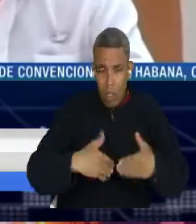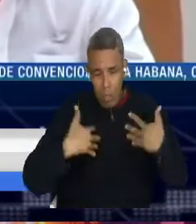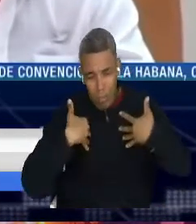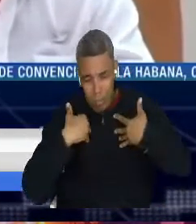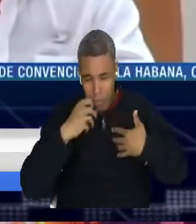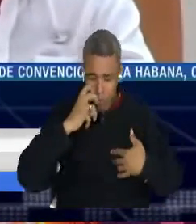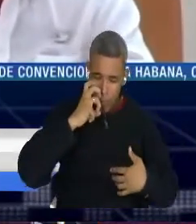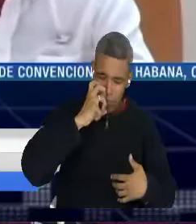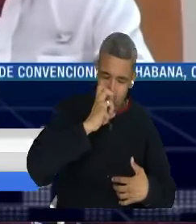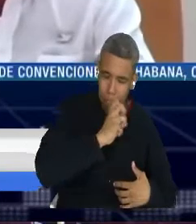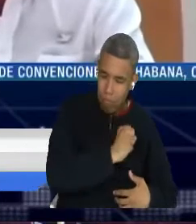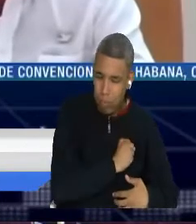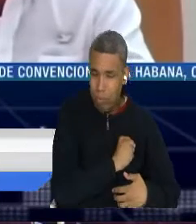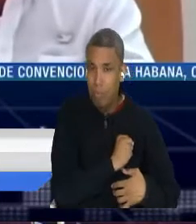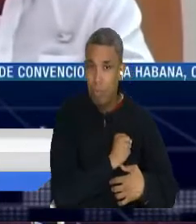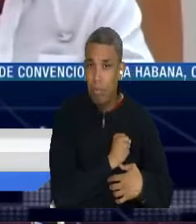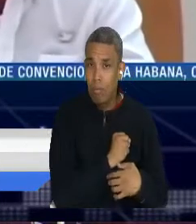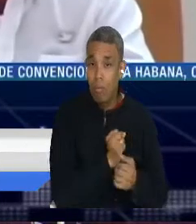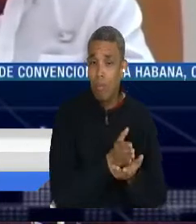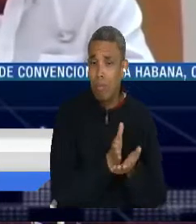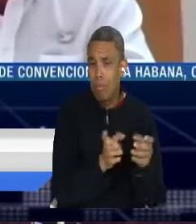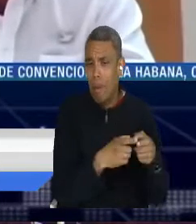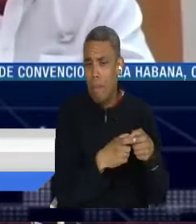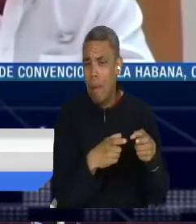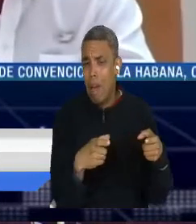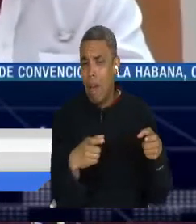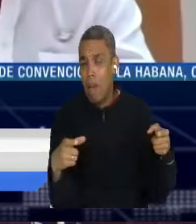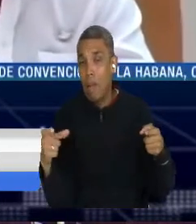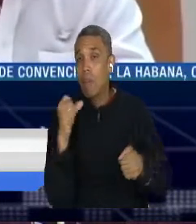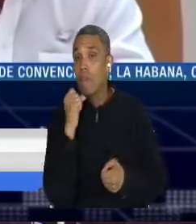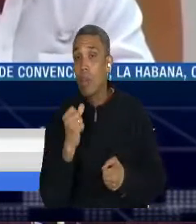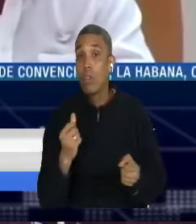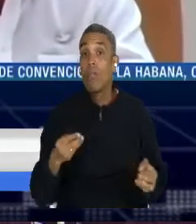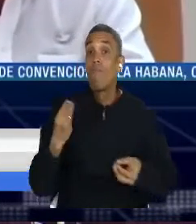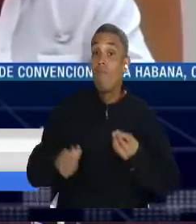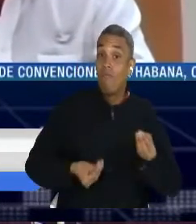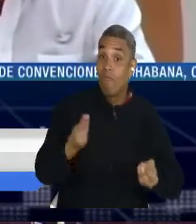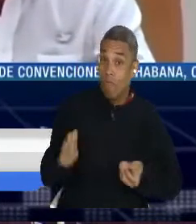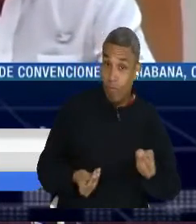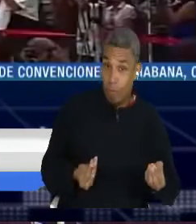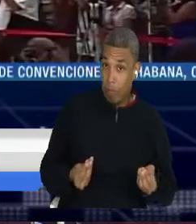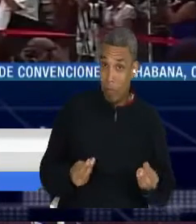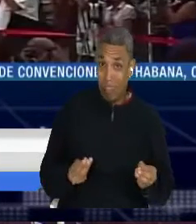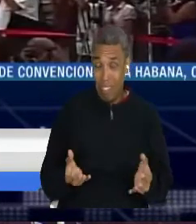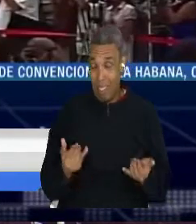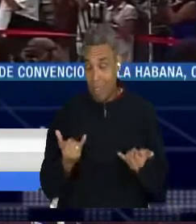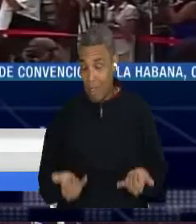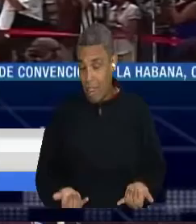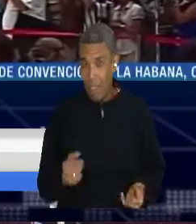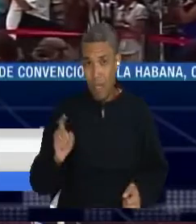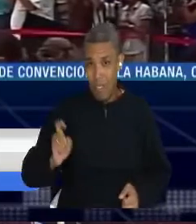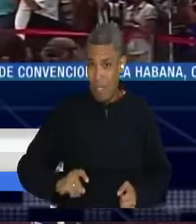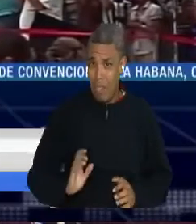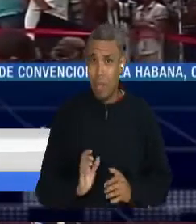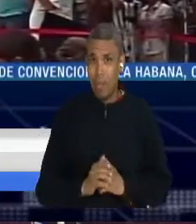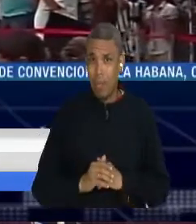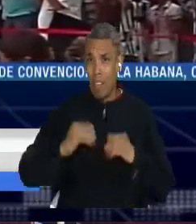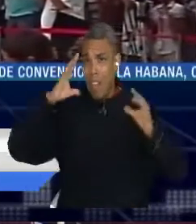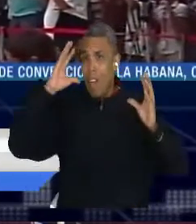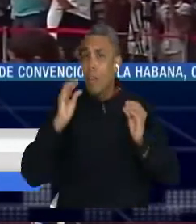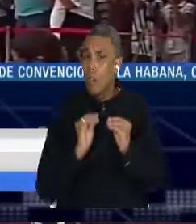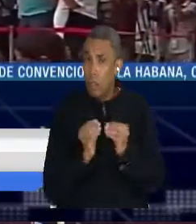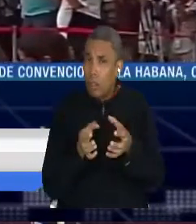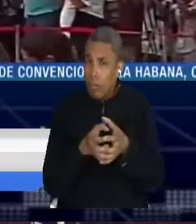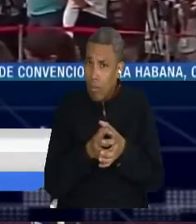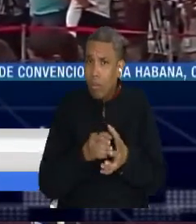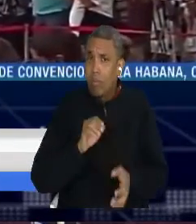revictimización. Entonces, ¿qué es lo que hay que hacer? Comenzar a generar nuevos procesos de acuerdo de paz con los